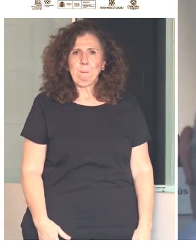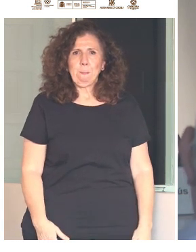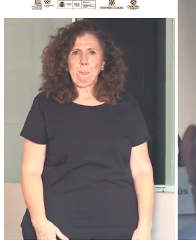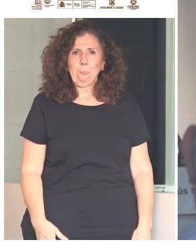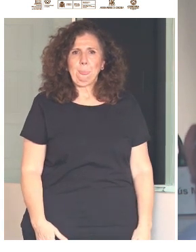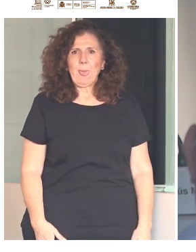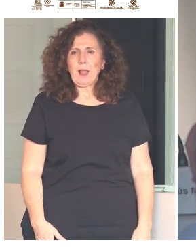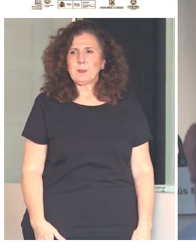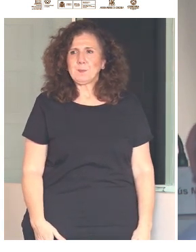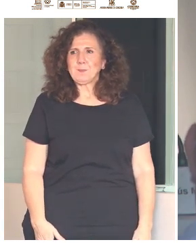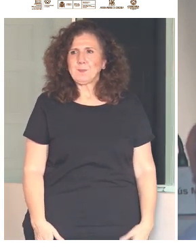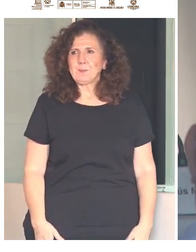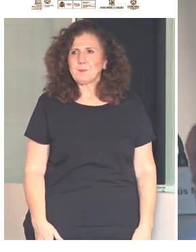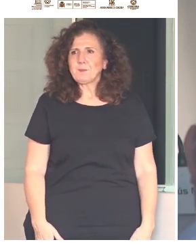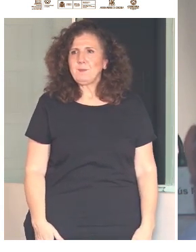Aplausos